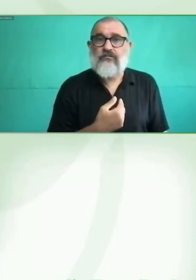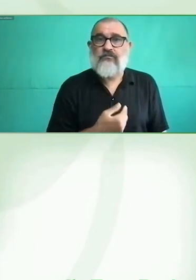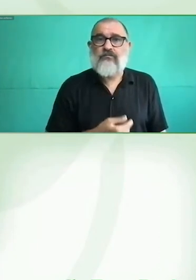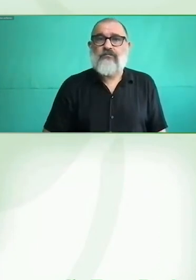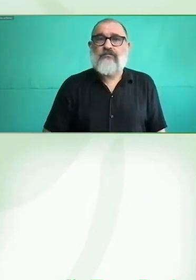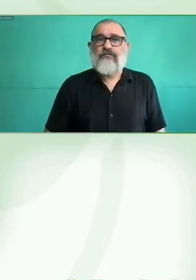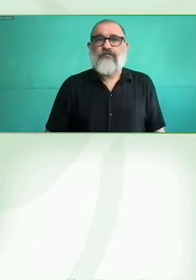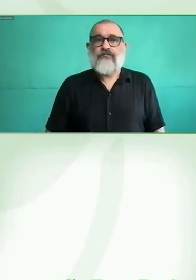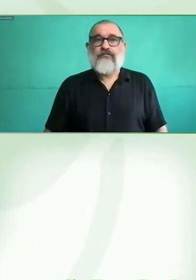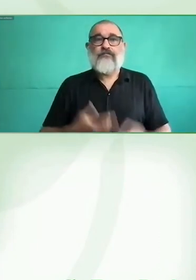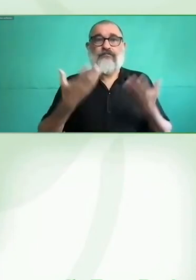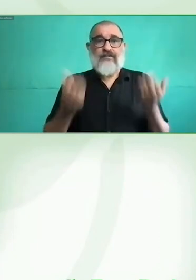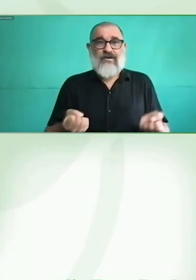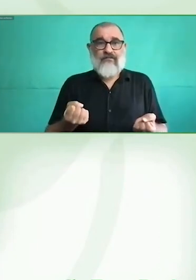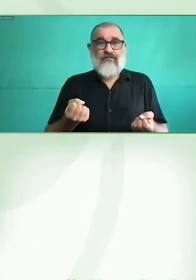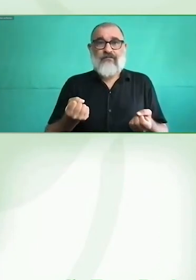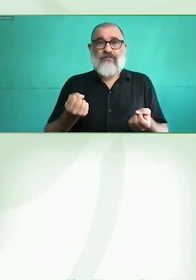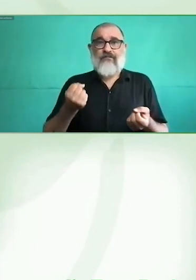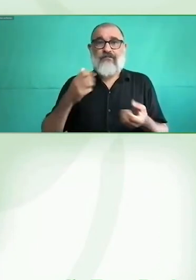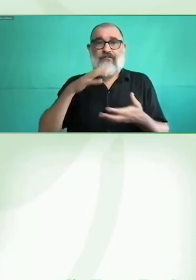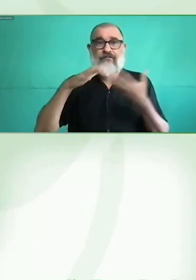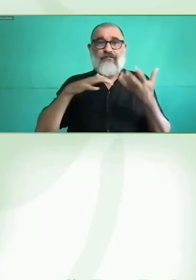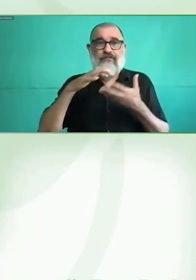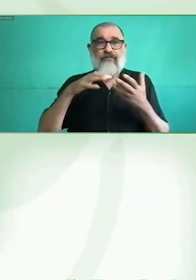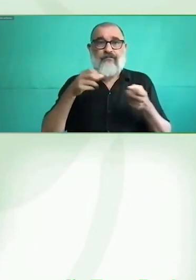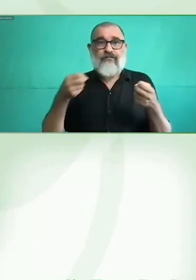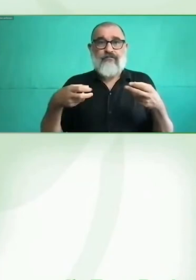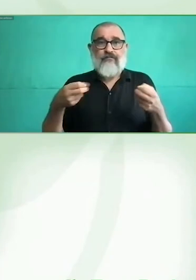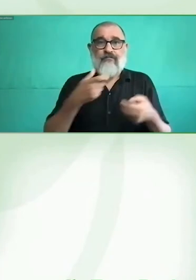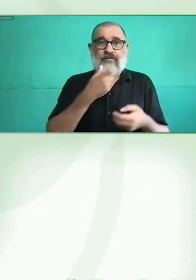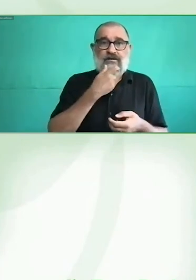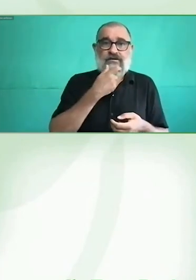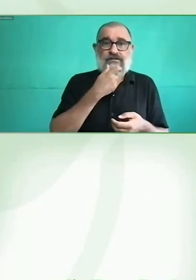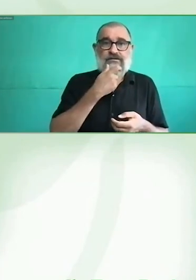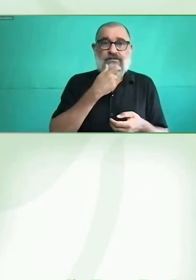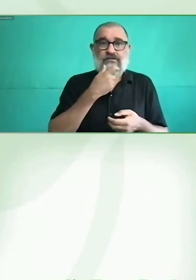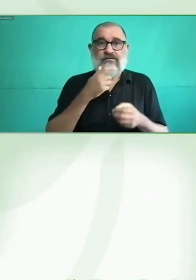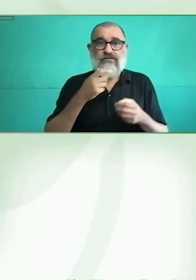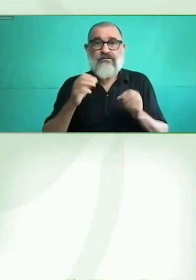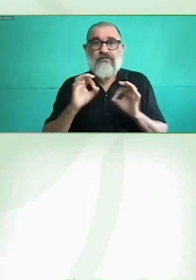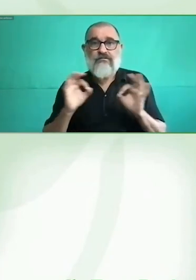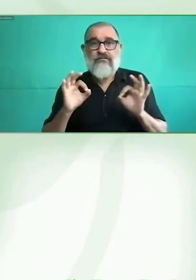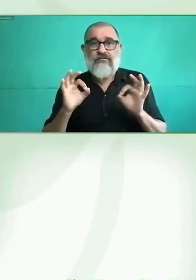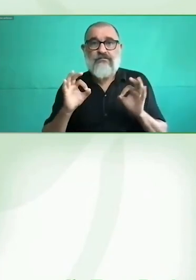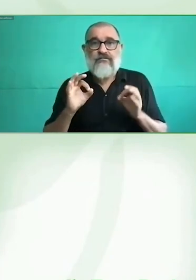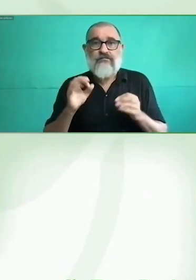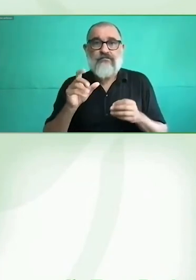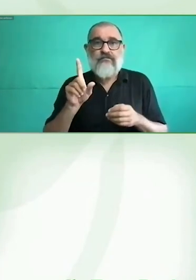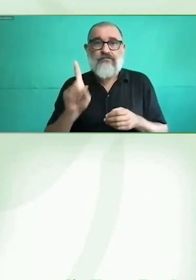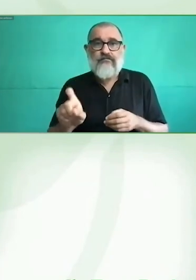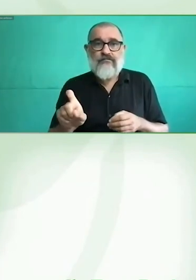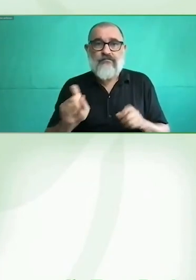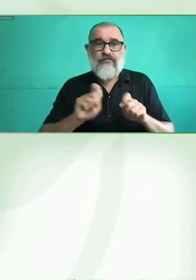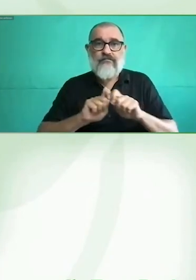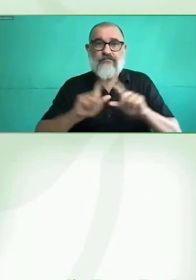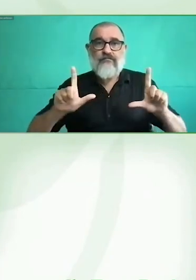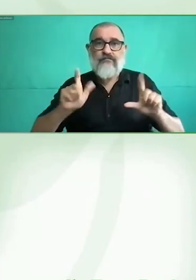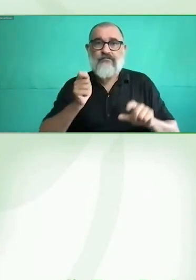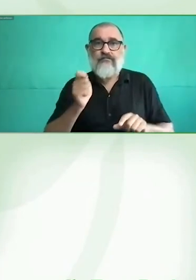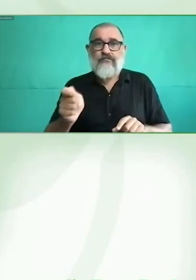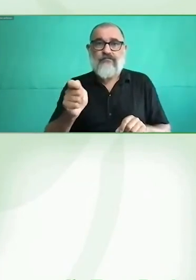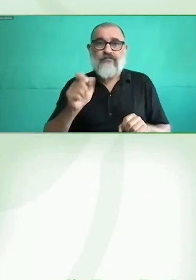que lo requieran. Para eso, solamente tienen que escanear el código QR que está acá, al lado mío, en mi computador.